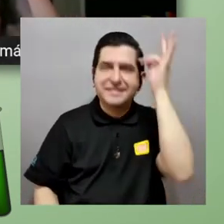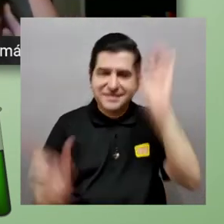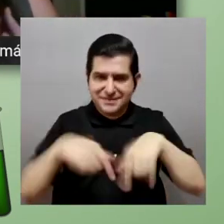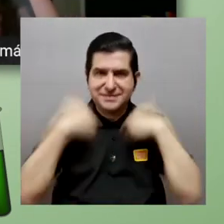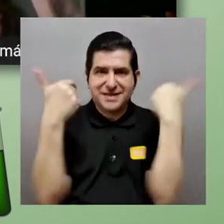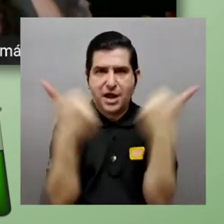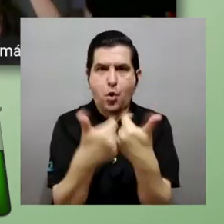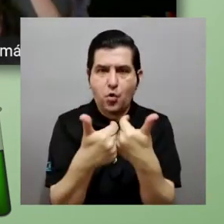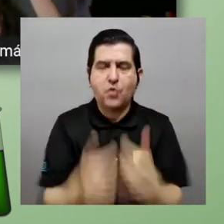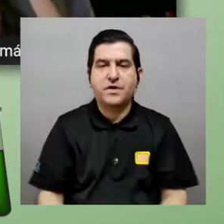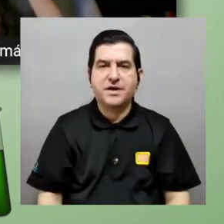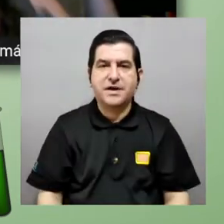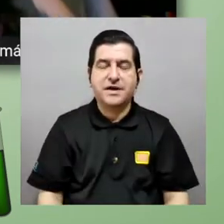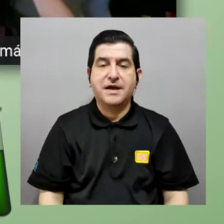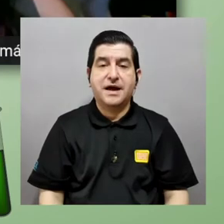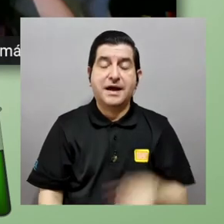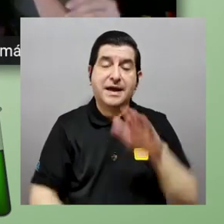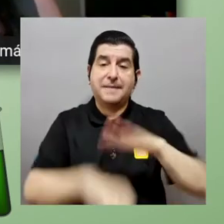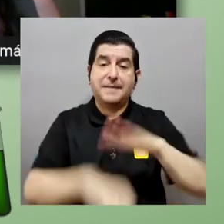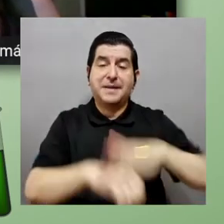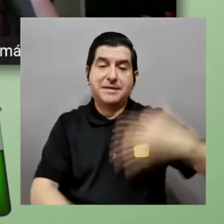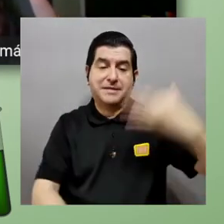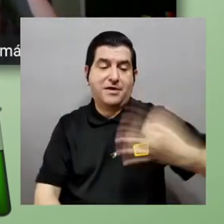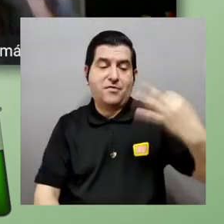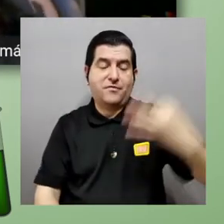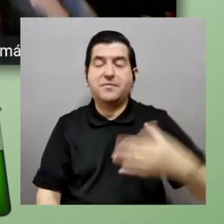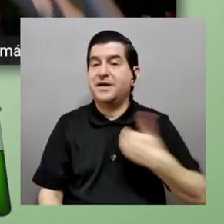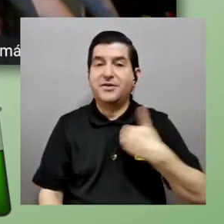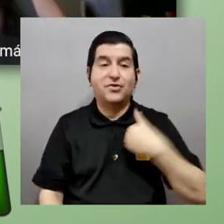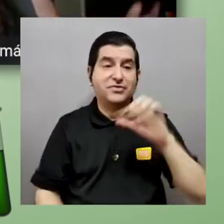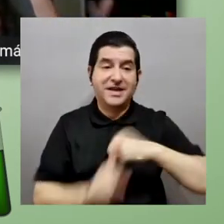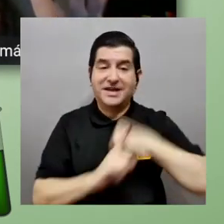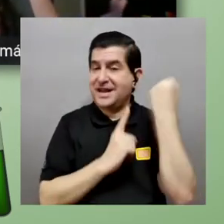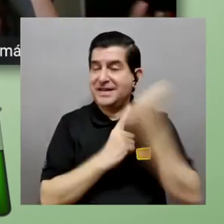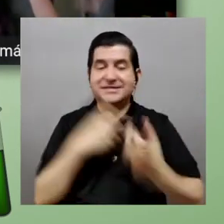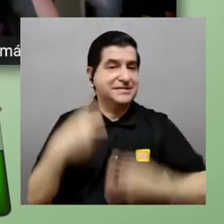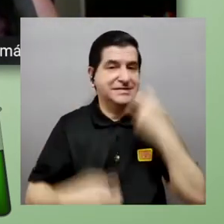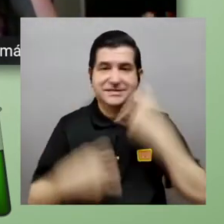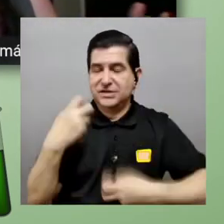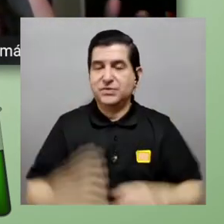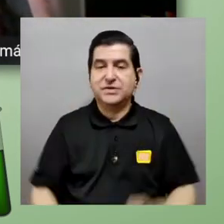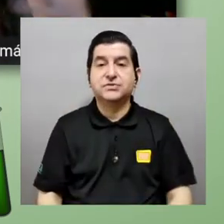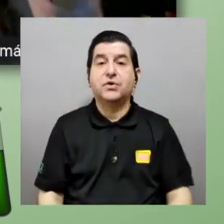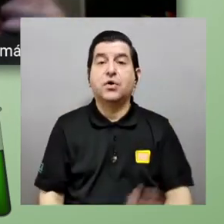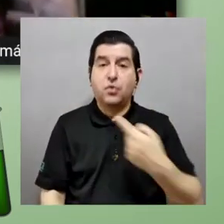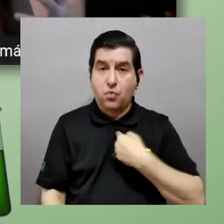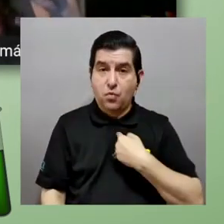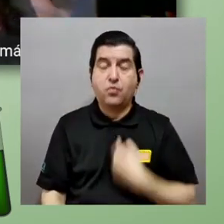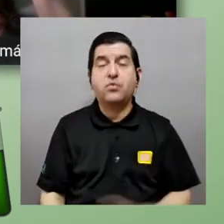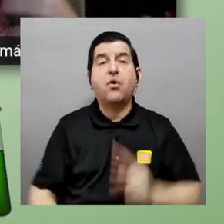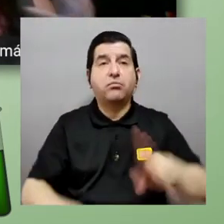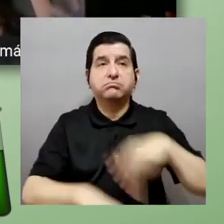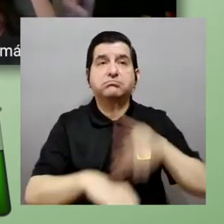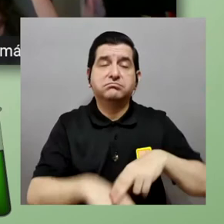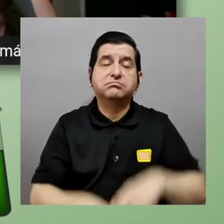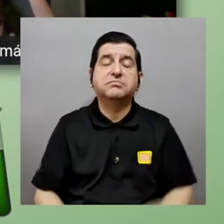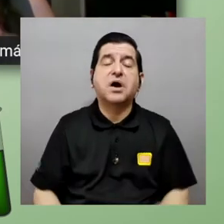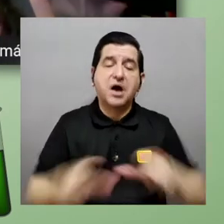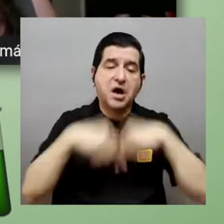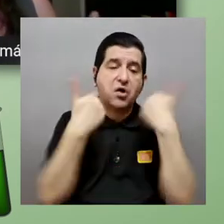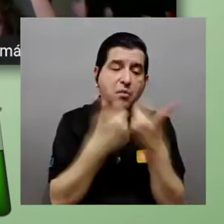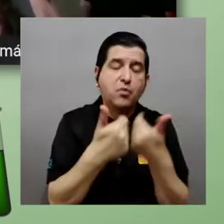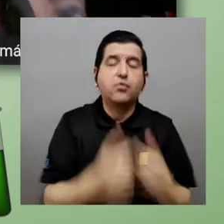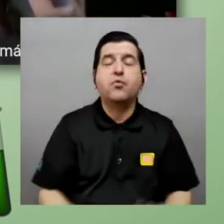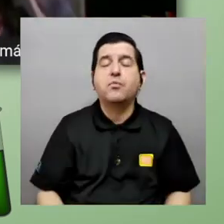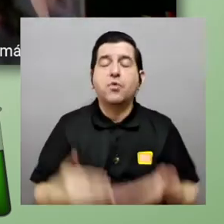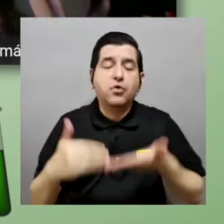de conjuntos que me defuso formalmente para que no tengamos este tipo de problemas entonces de uno coloquialmente siempre